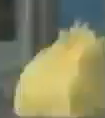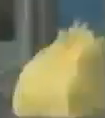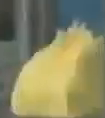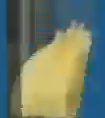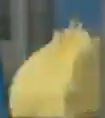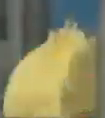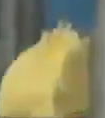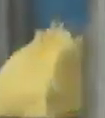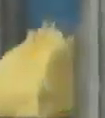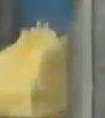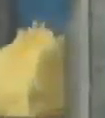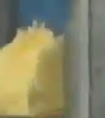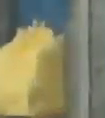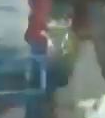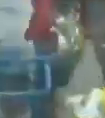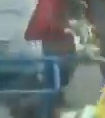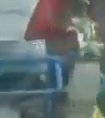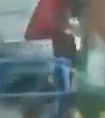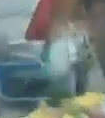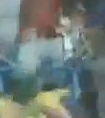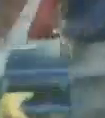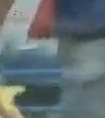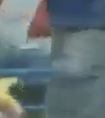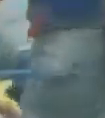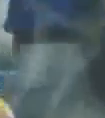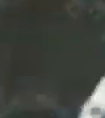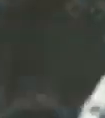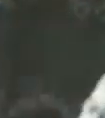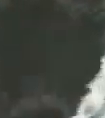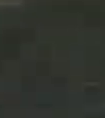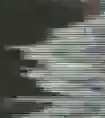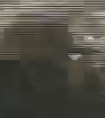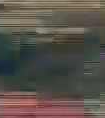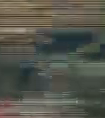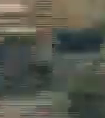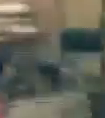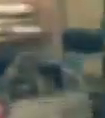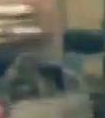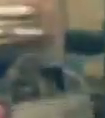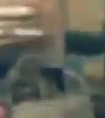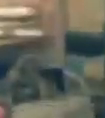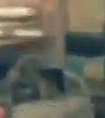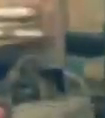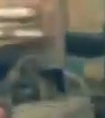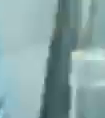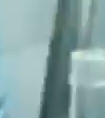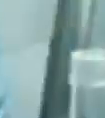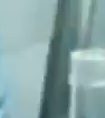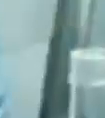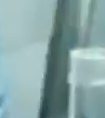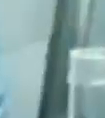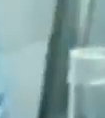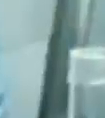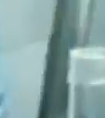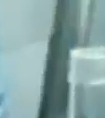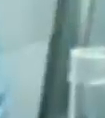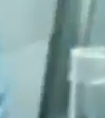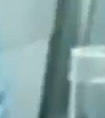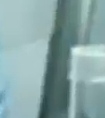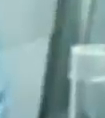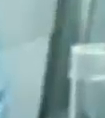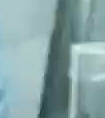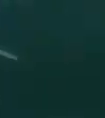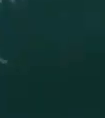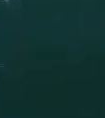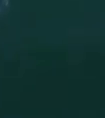Brasil y delta cuyo origen se produjo en la India esta última es la más infecciosa